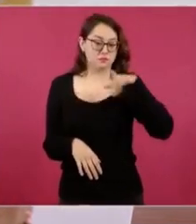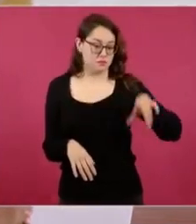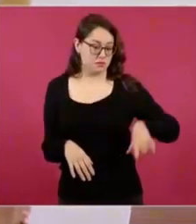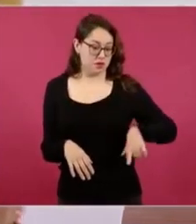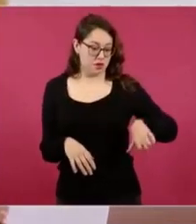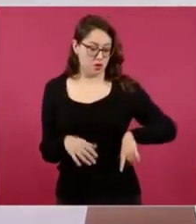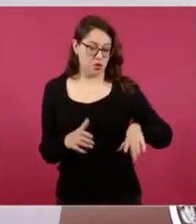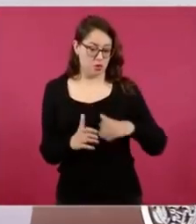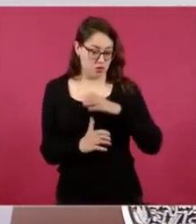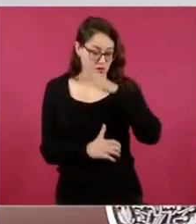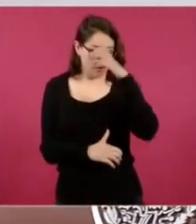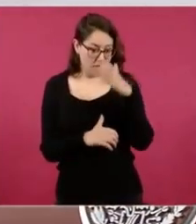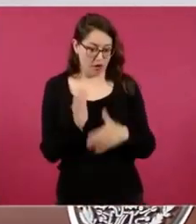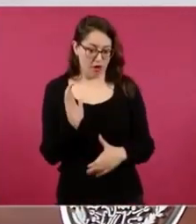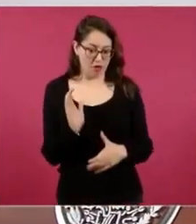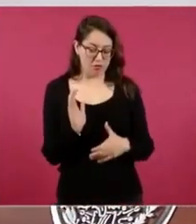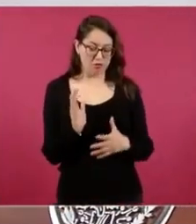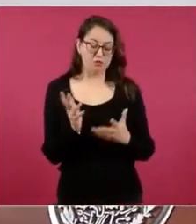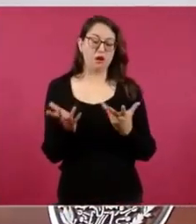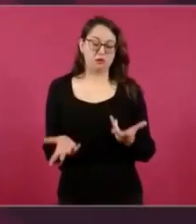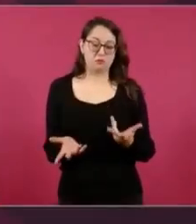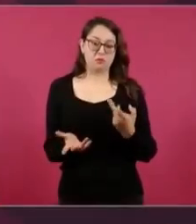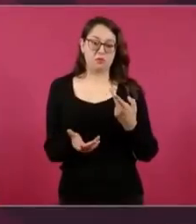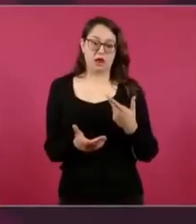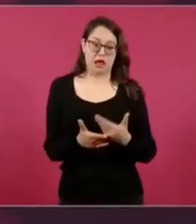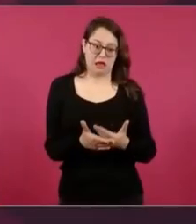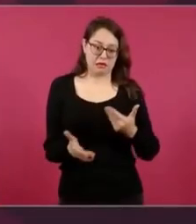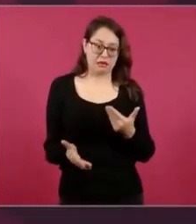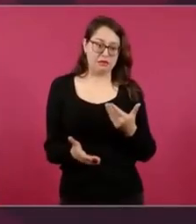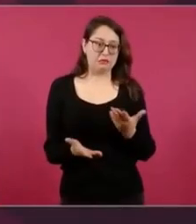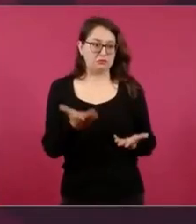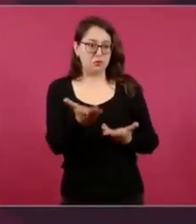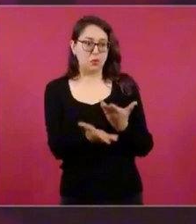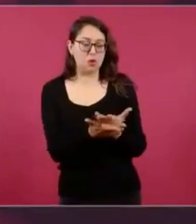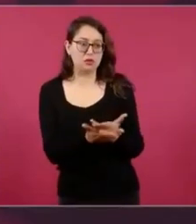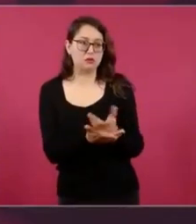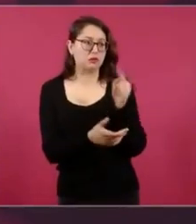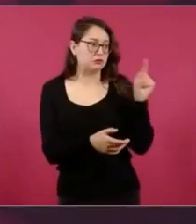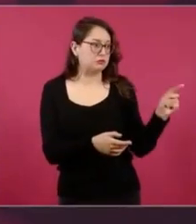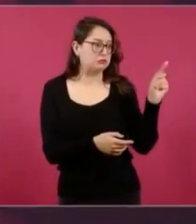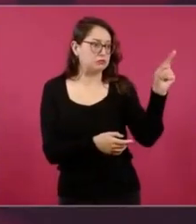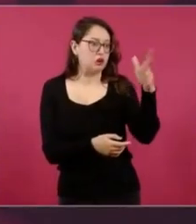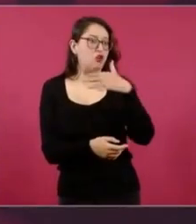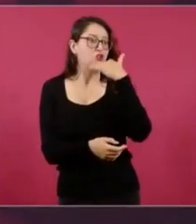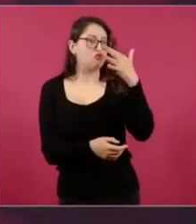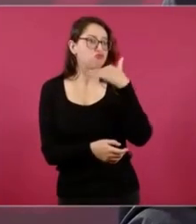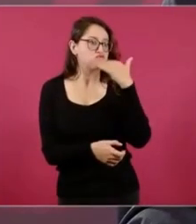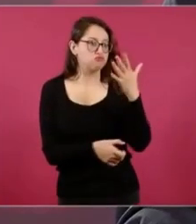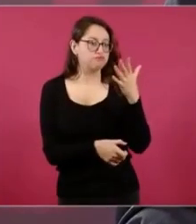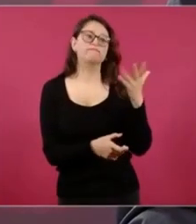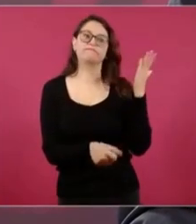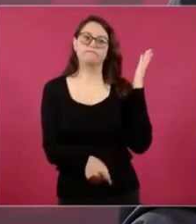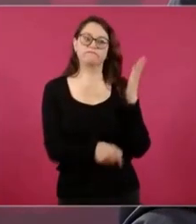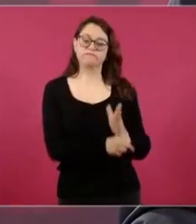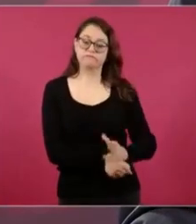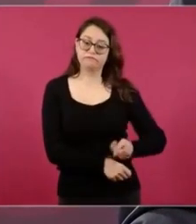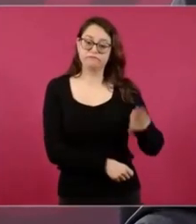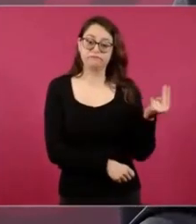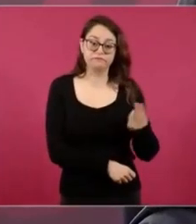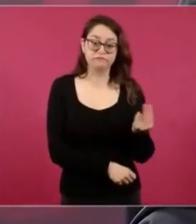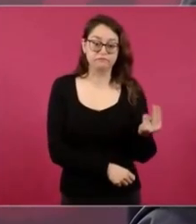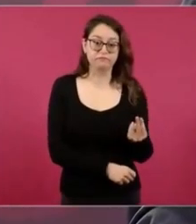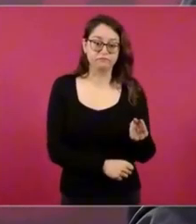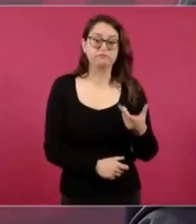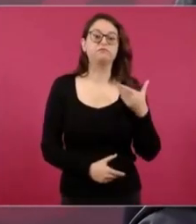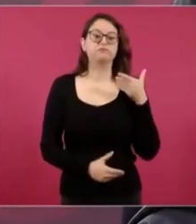la corrupción y con la impunidad, y se va a